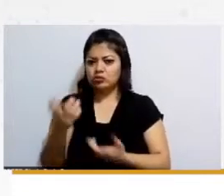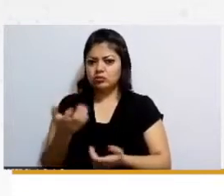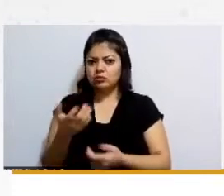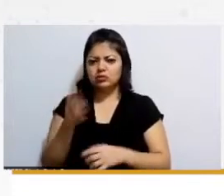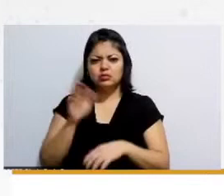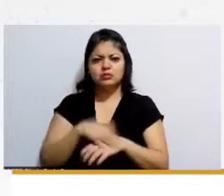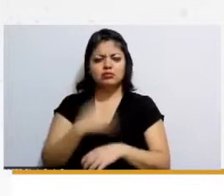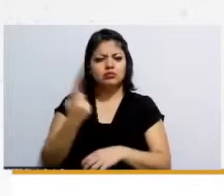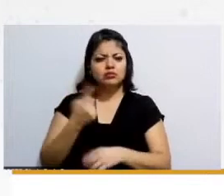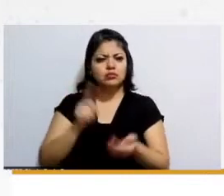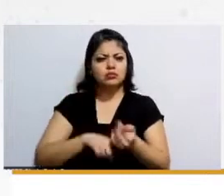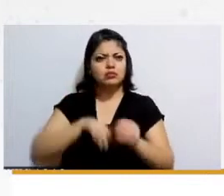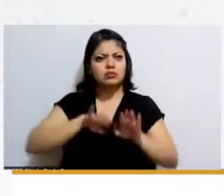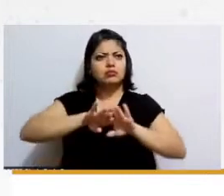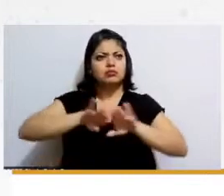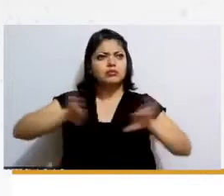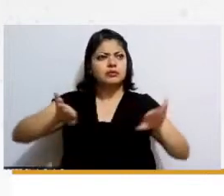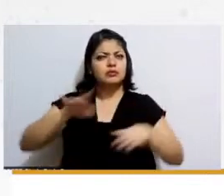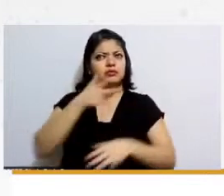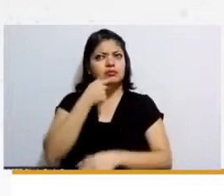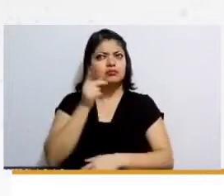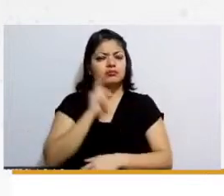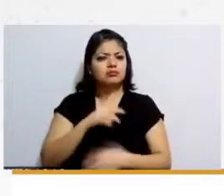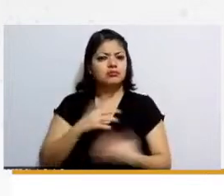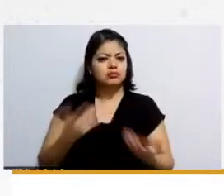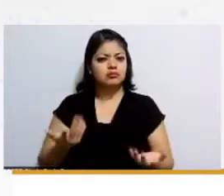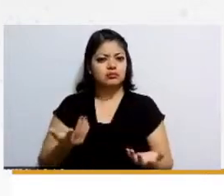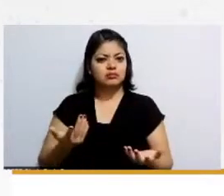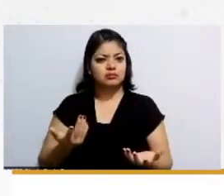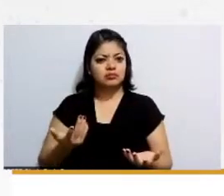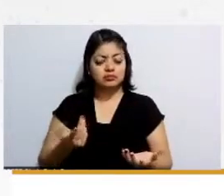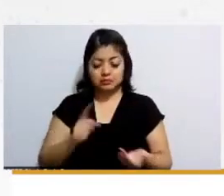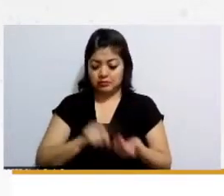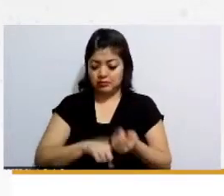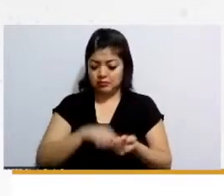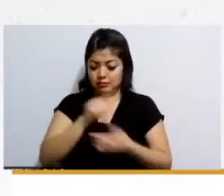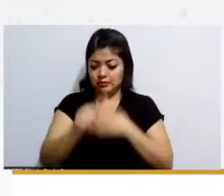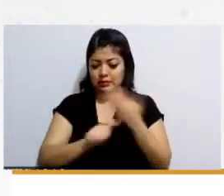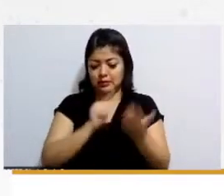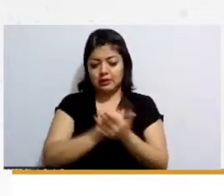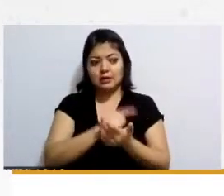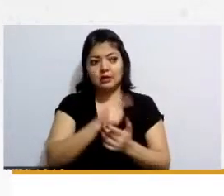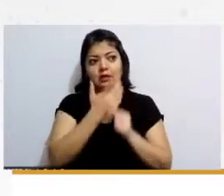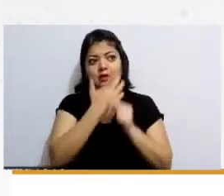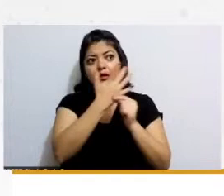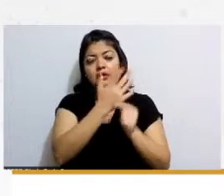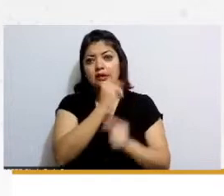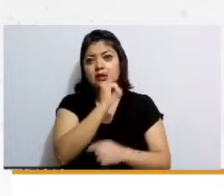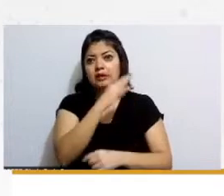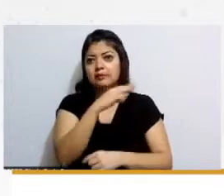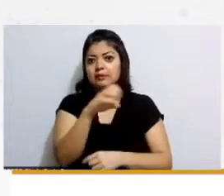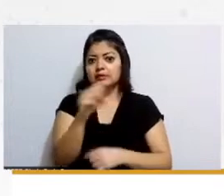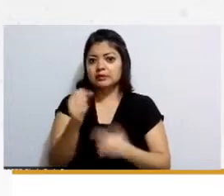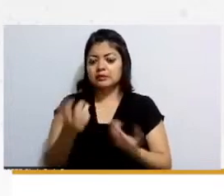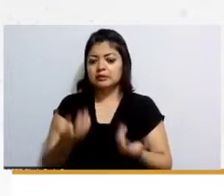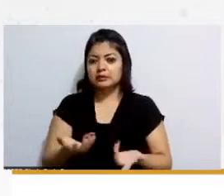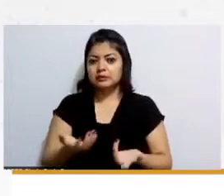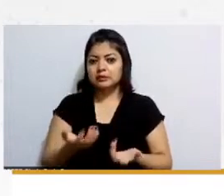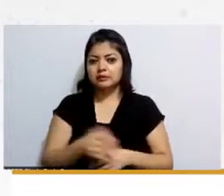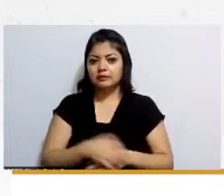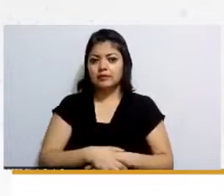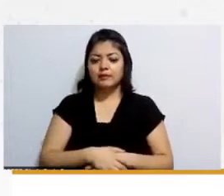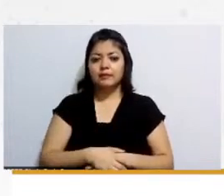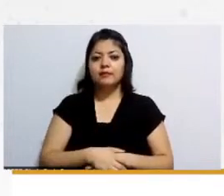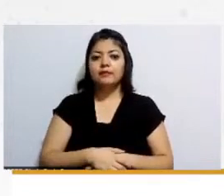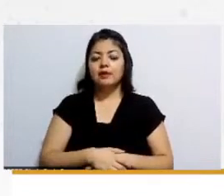haciendo esta exclusión en la ley del seguro social por qué lo estás haciendo y